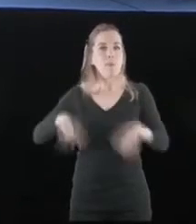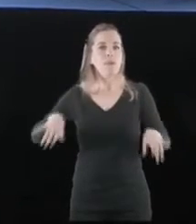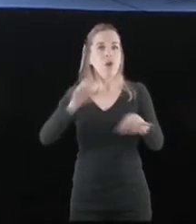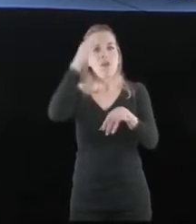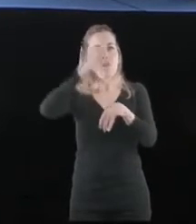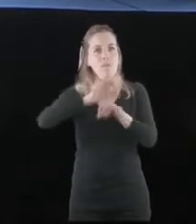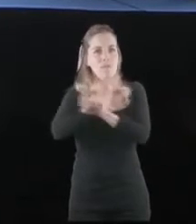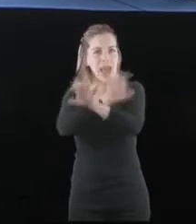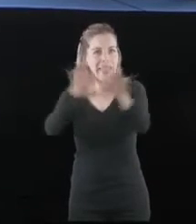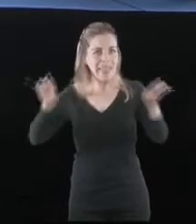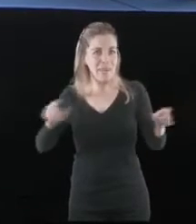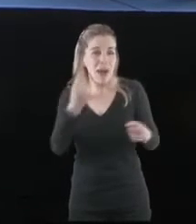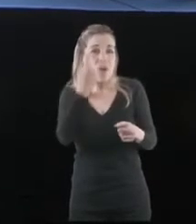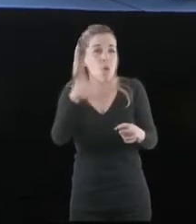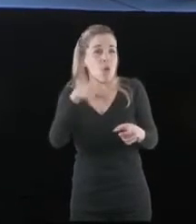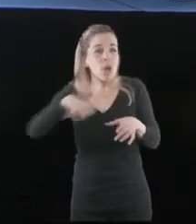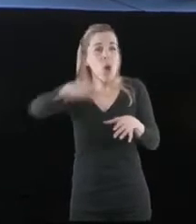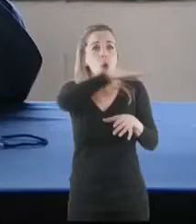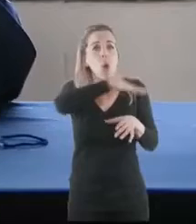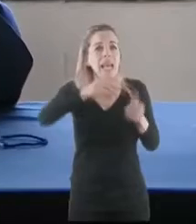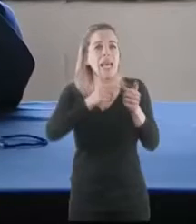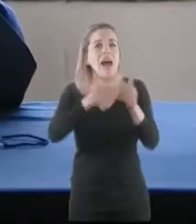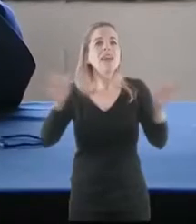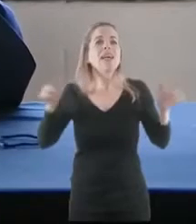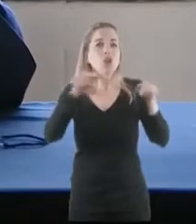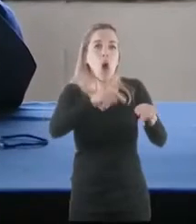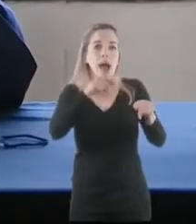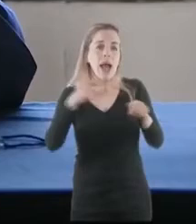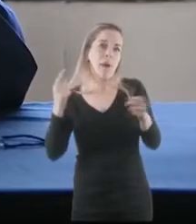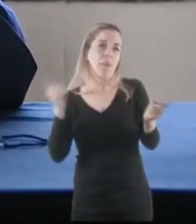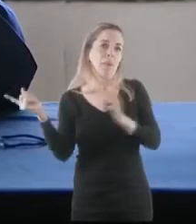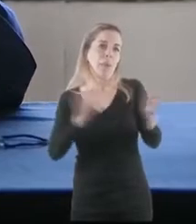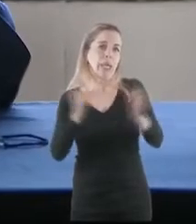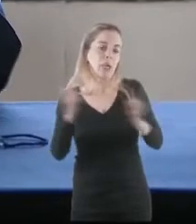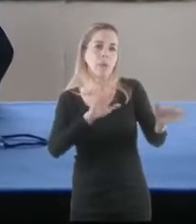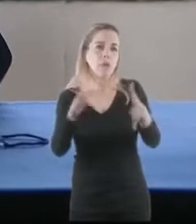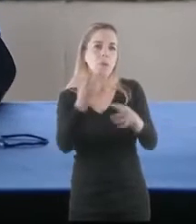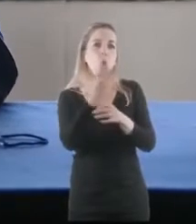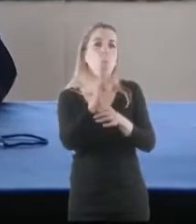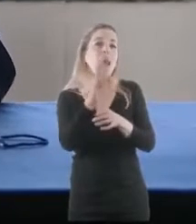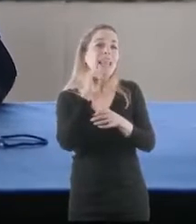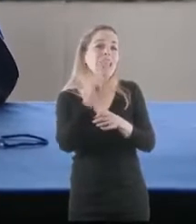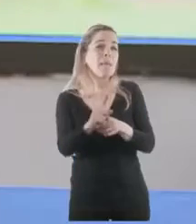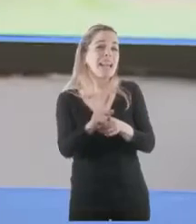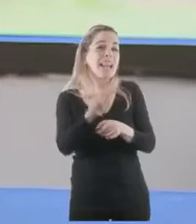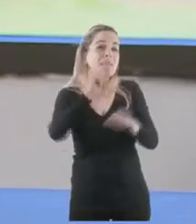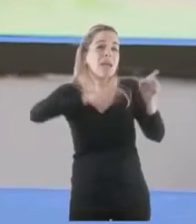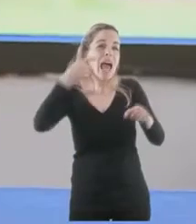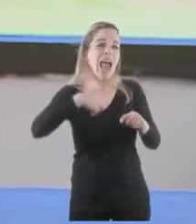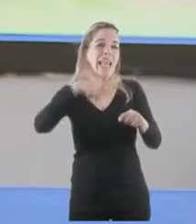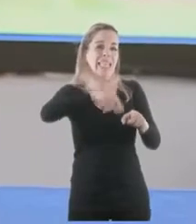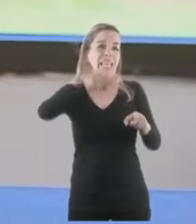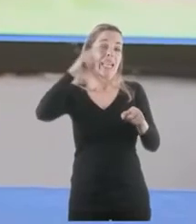transcurrieron más de 40.000 argentinos que estaban en otro lugar del mundo y han pasado por acá,